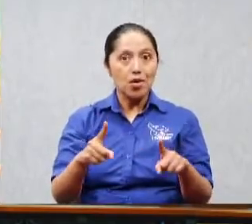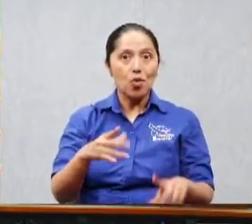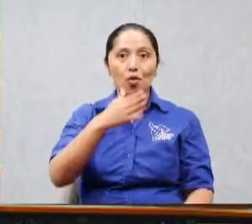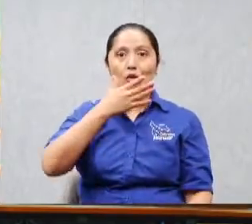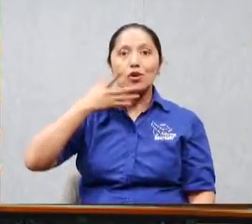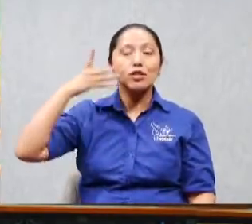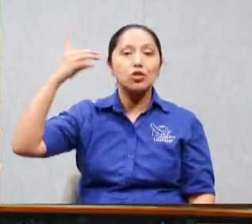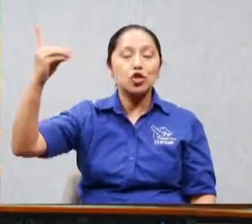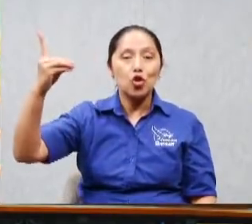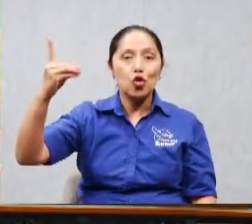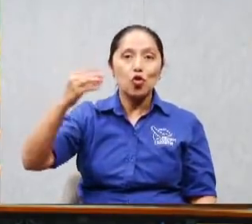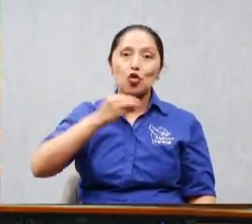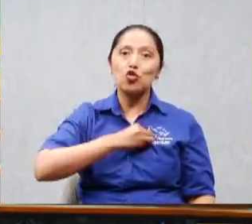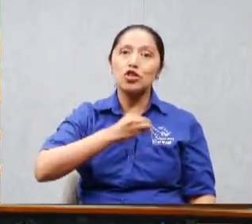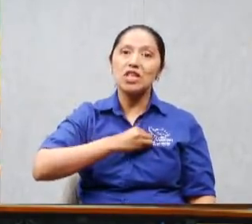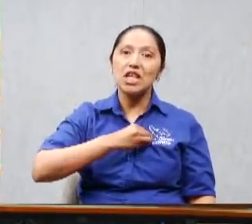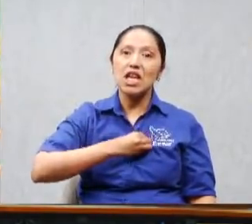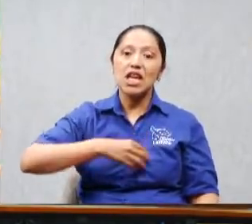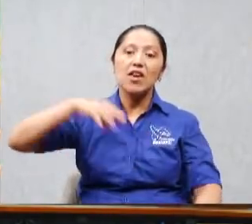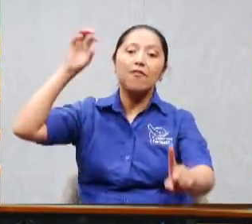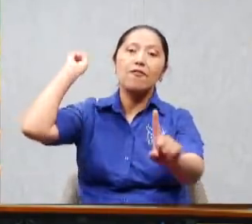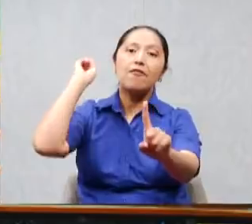esa era una enseñanza tremenda